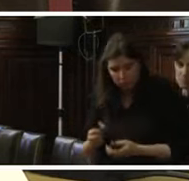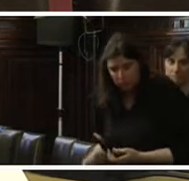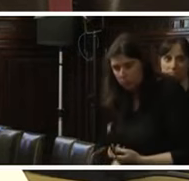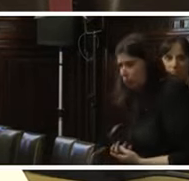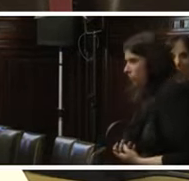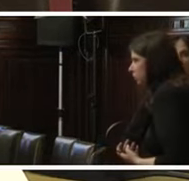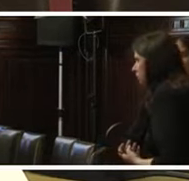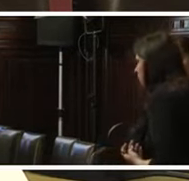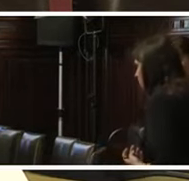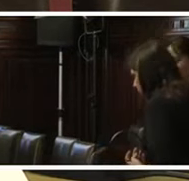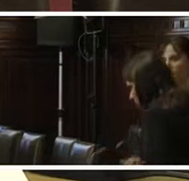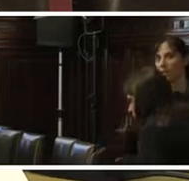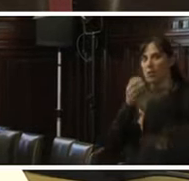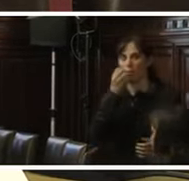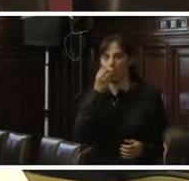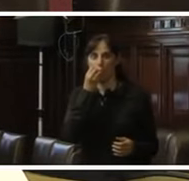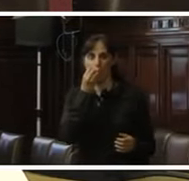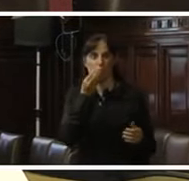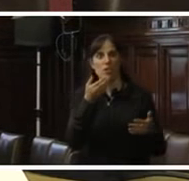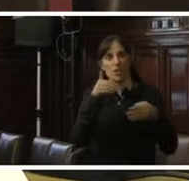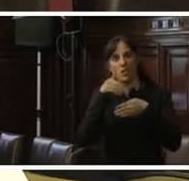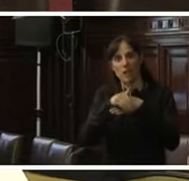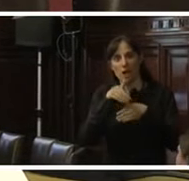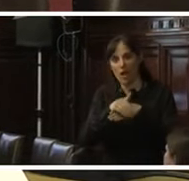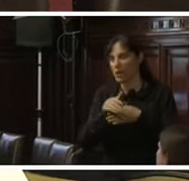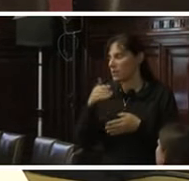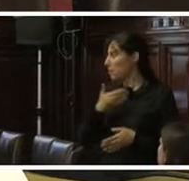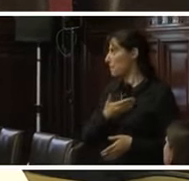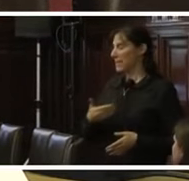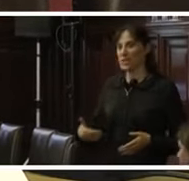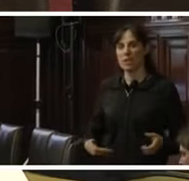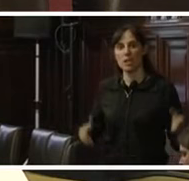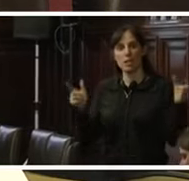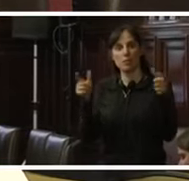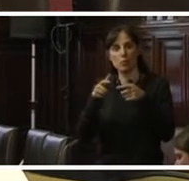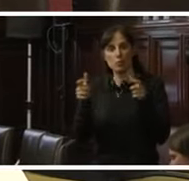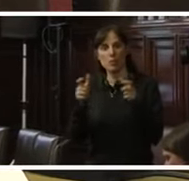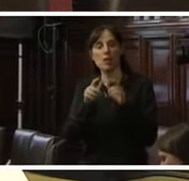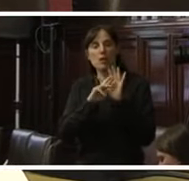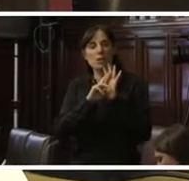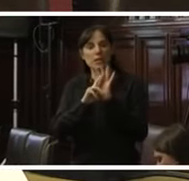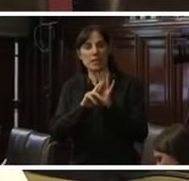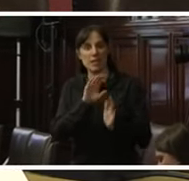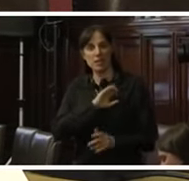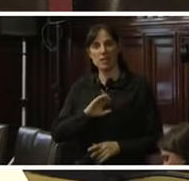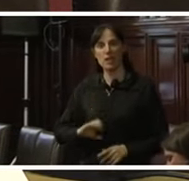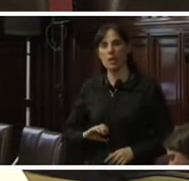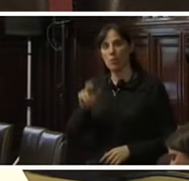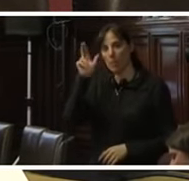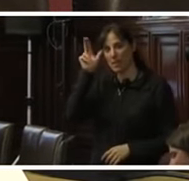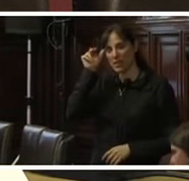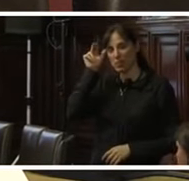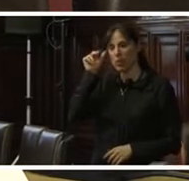Buenas tardes, señora presidenta, señores comisionados, señores representantes del Estado peruano, señoras y señores.